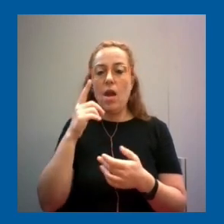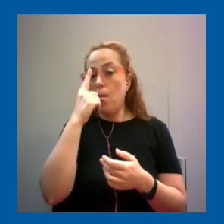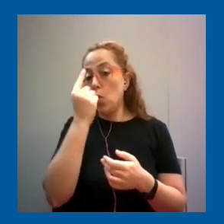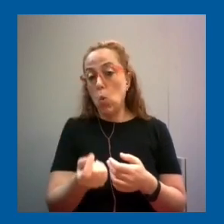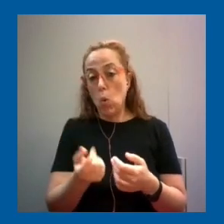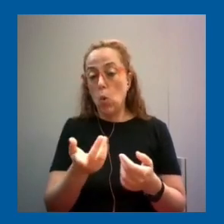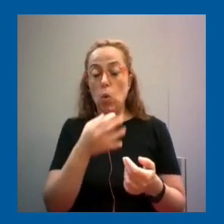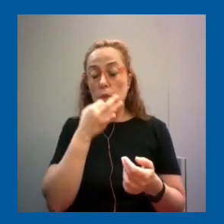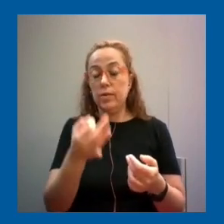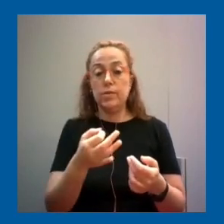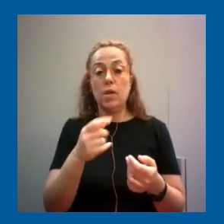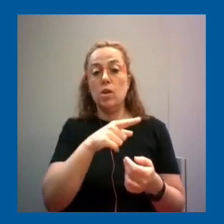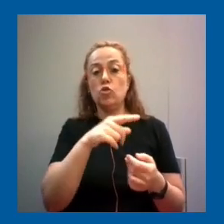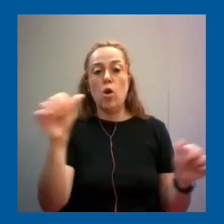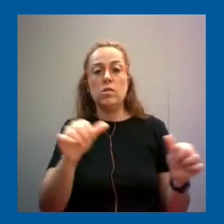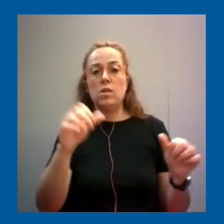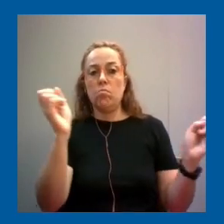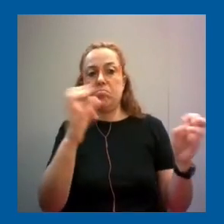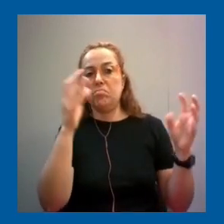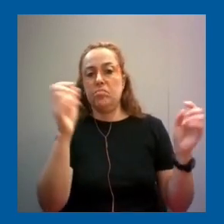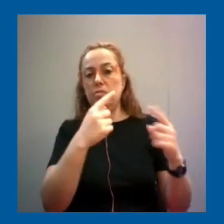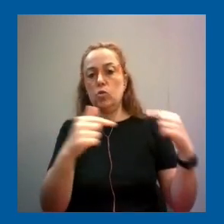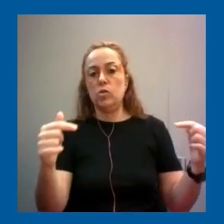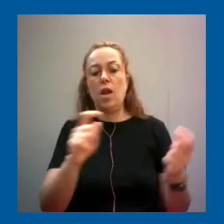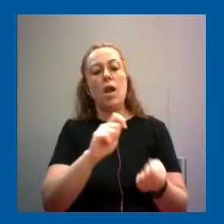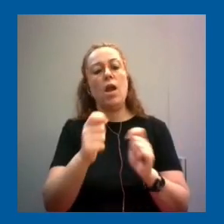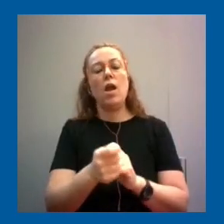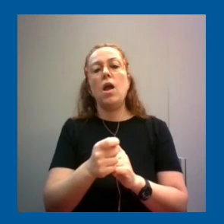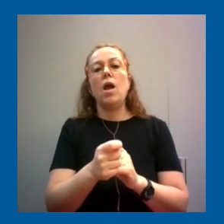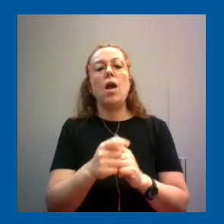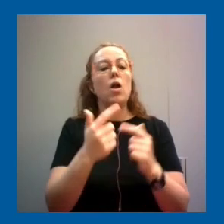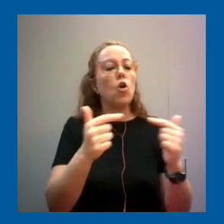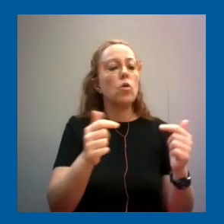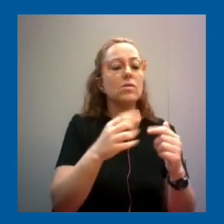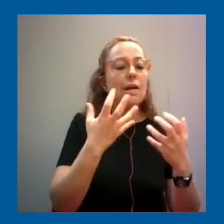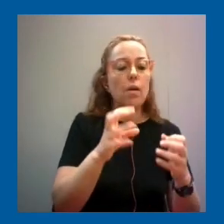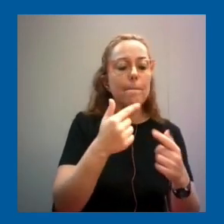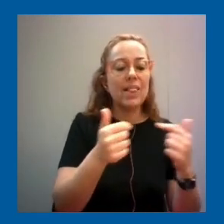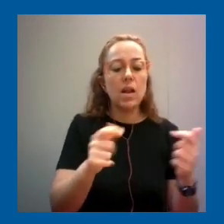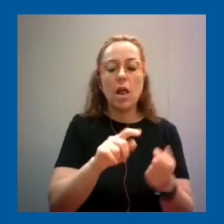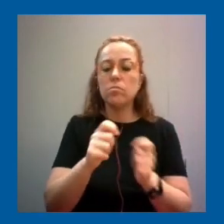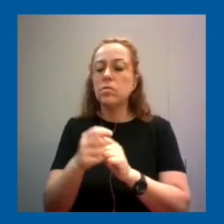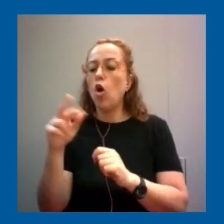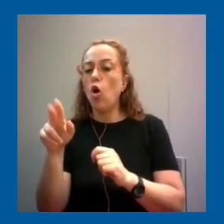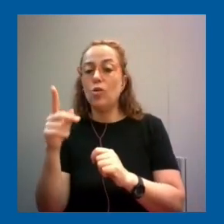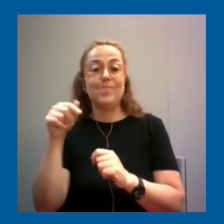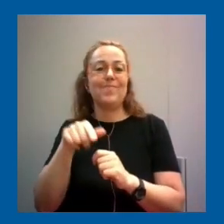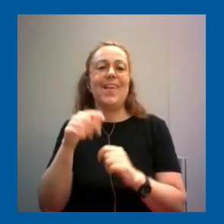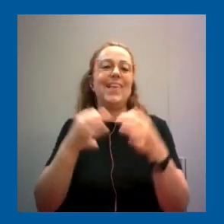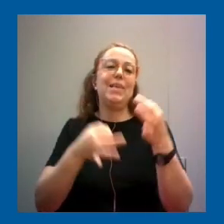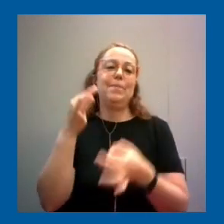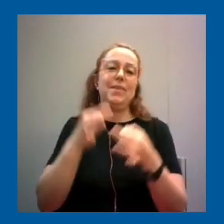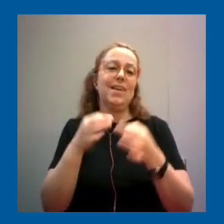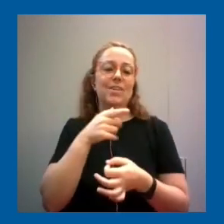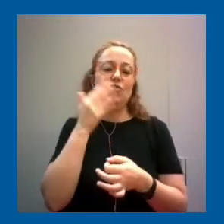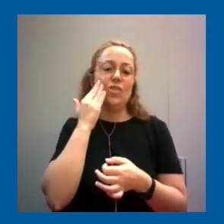su brujería era, por ejemplo, convertir oro, convertir materiales en oro. Y lo que sabían era química. En realidad lo que sabían era,